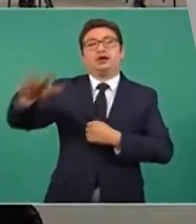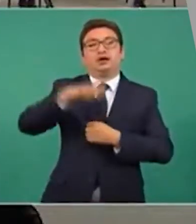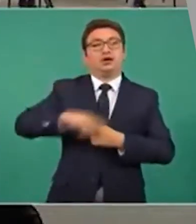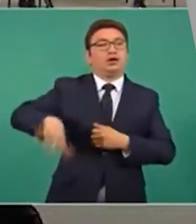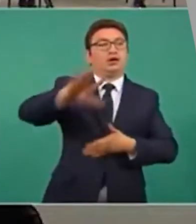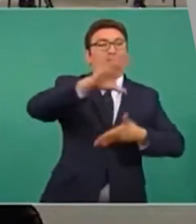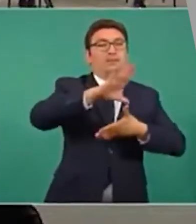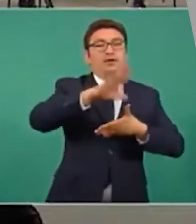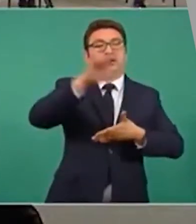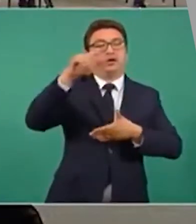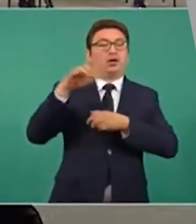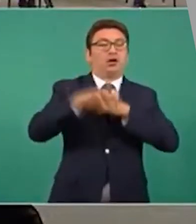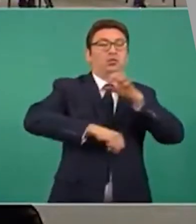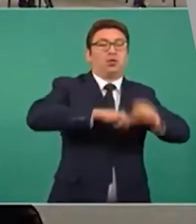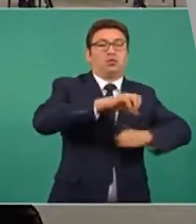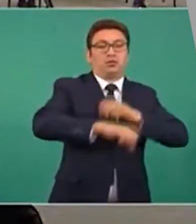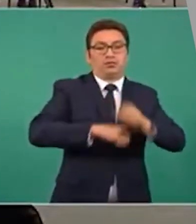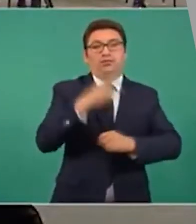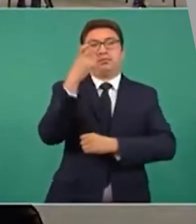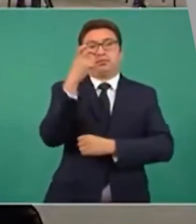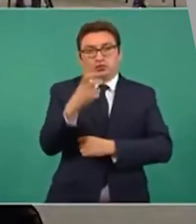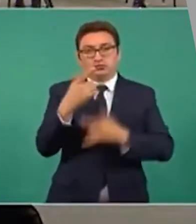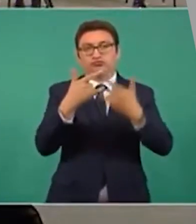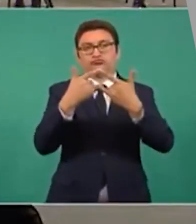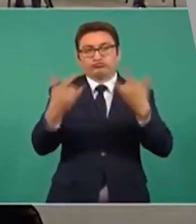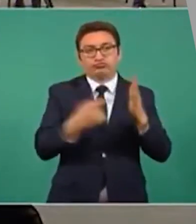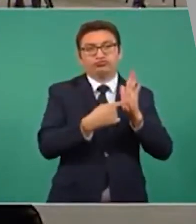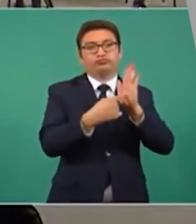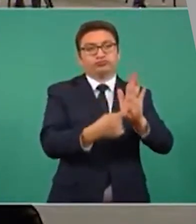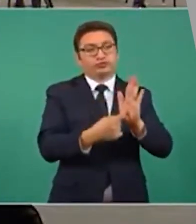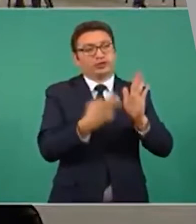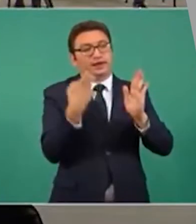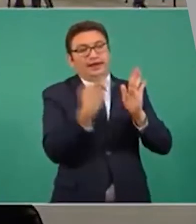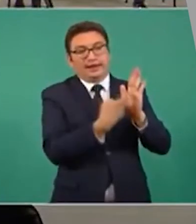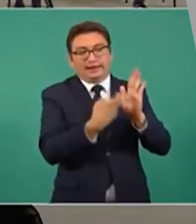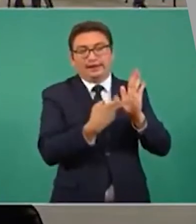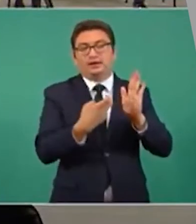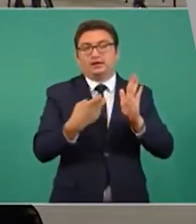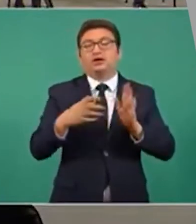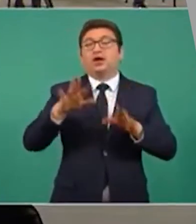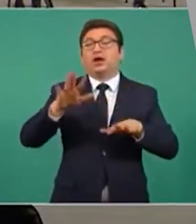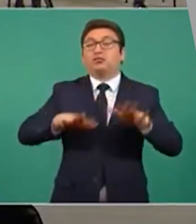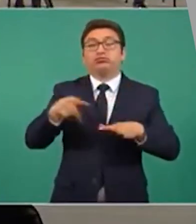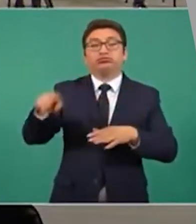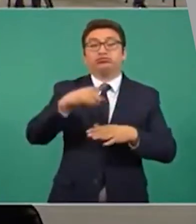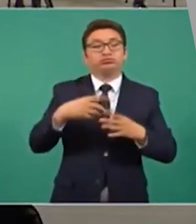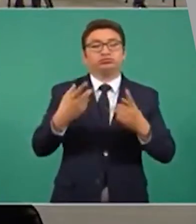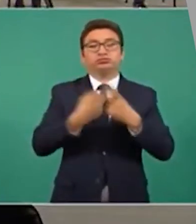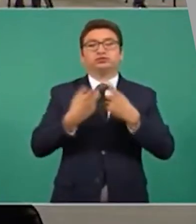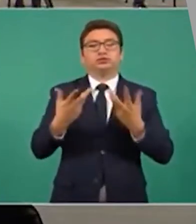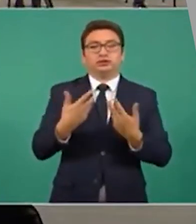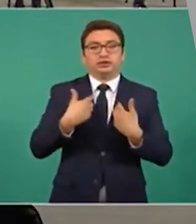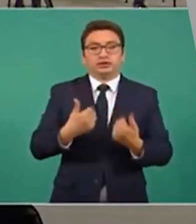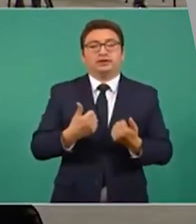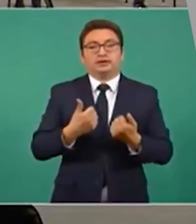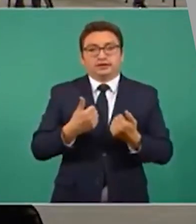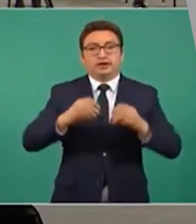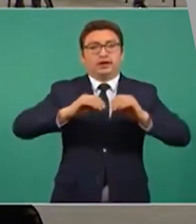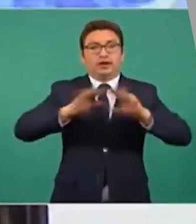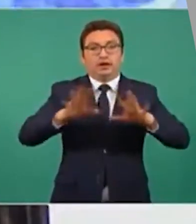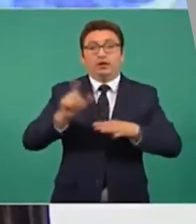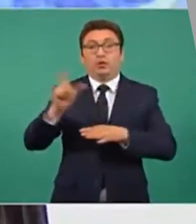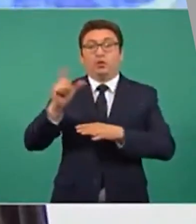americanas. Por eso compartimos una anécdota que retrata esta contradicción y que ayuda a entender que el cambio de